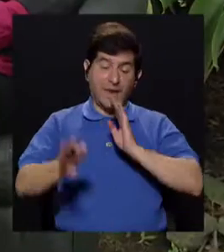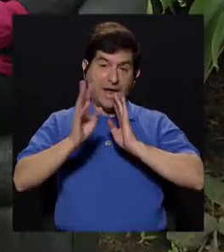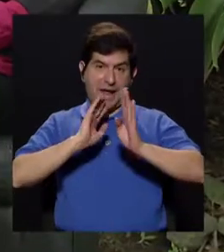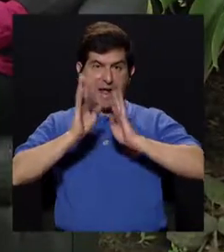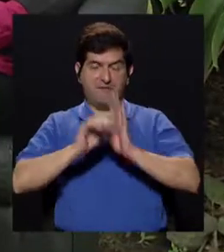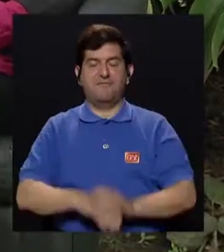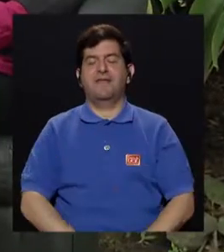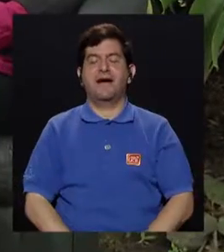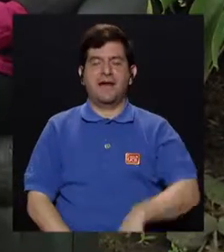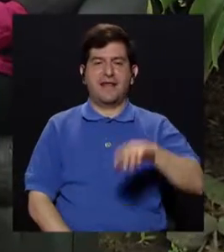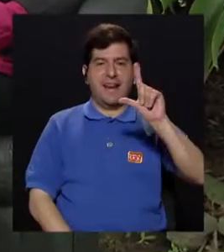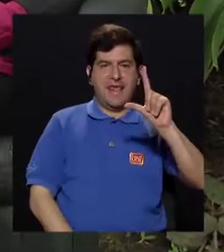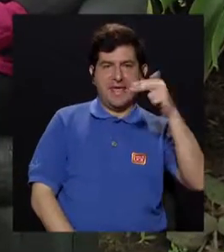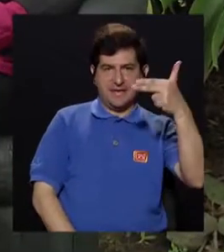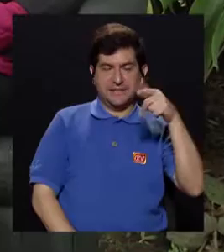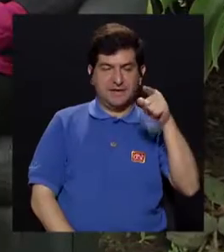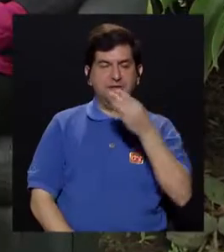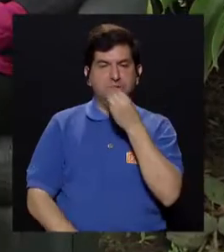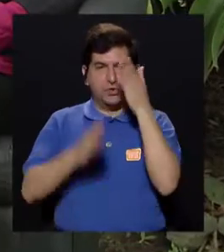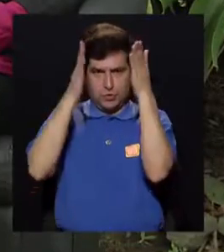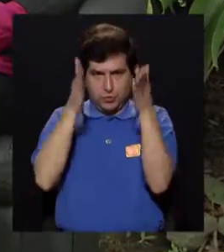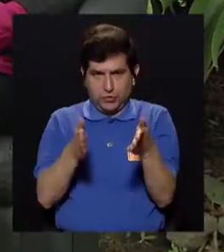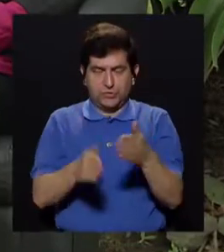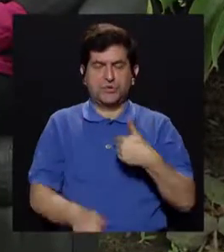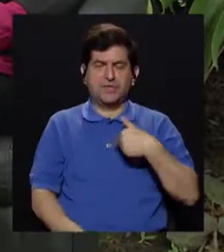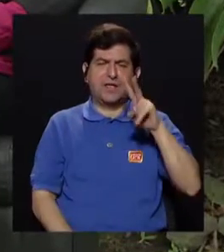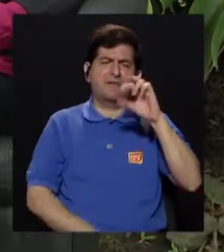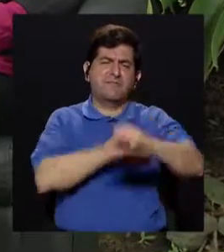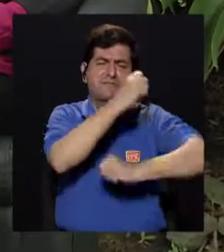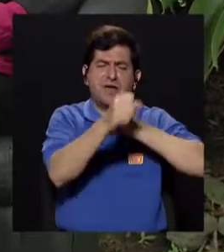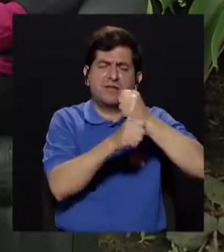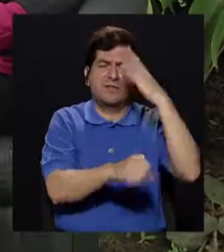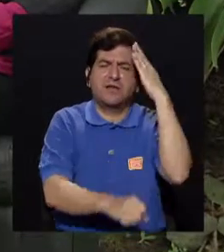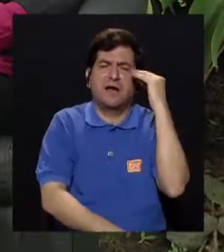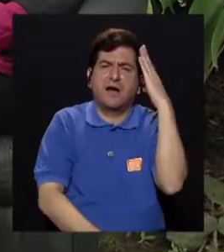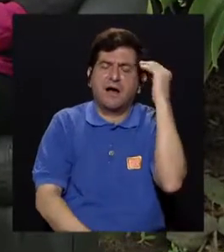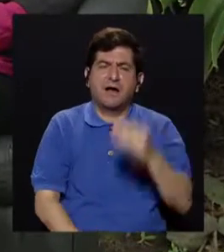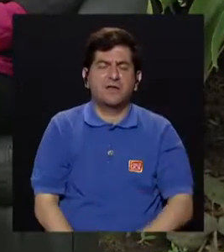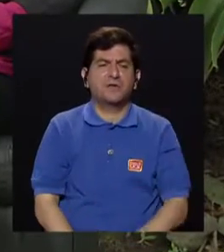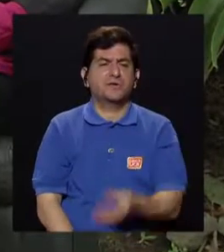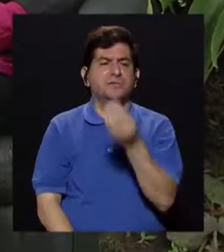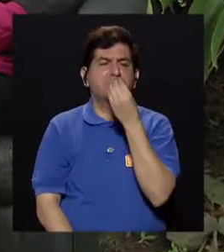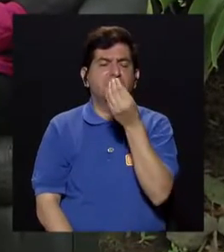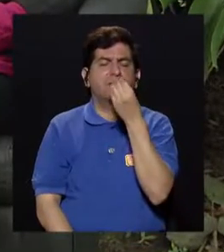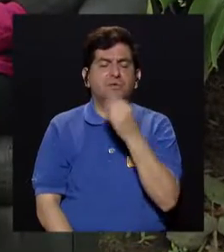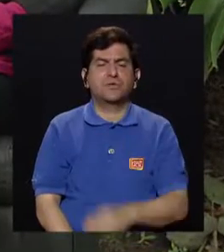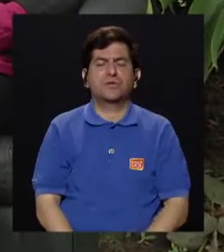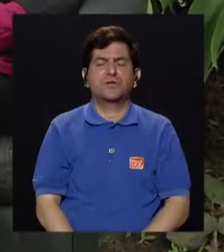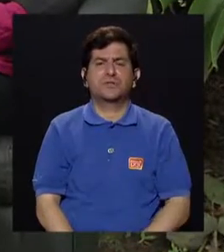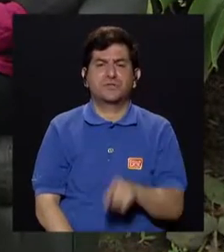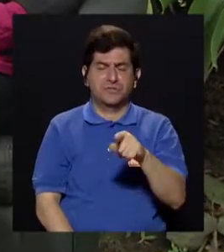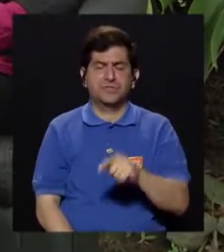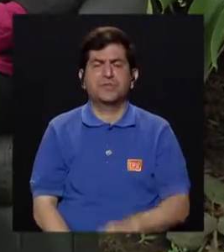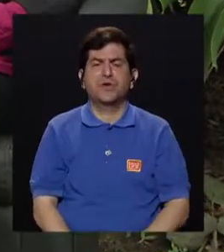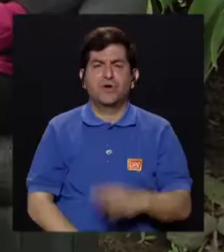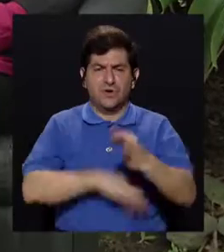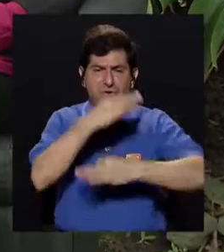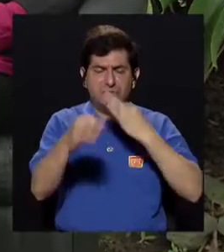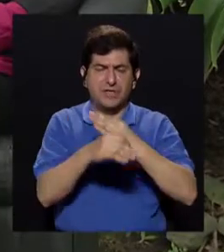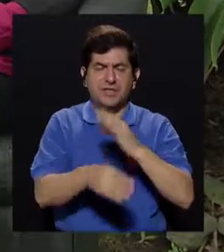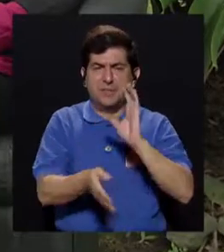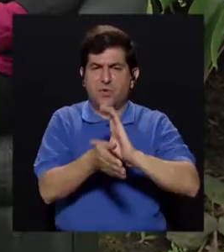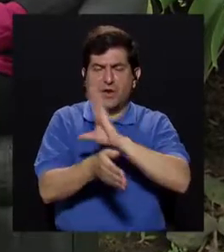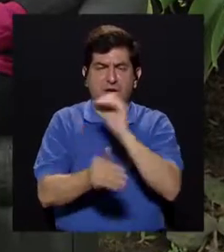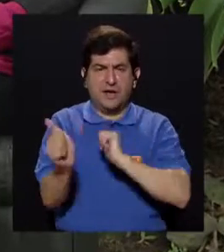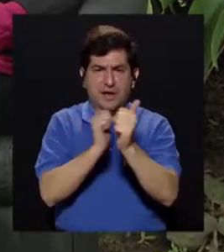Estamos conversando con Ligia Chávez, ella es nutricionista, tiene 20 años de experiencia en nutrición clínica y nutrición deportiva y